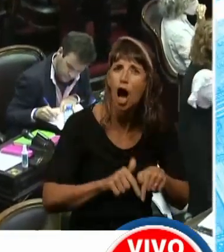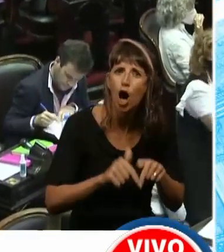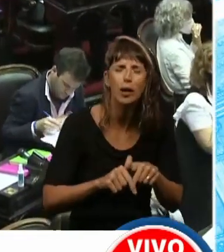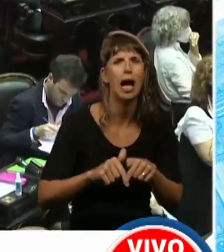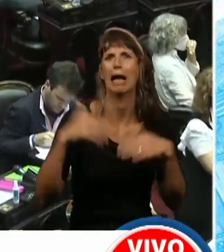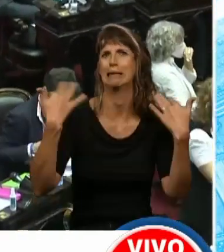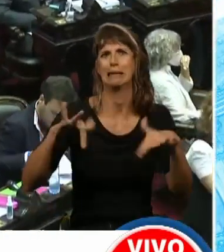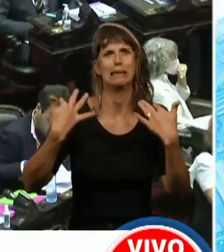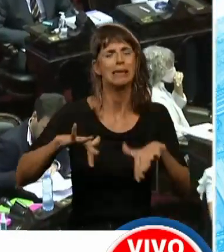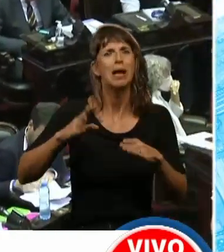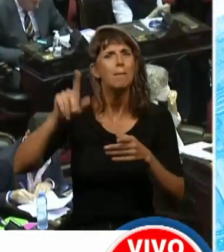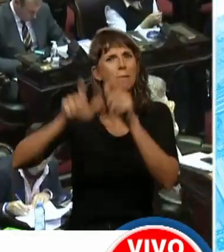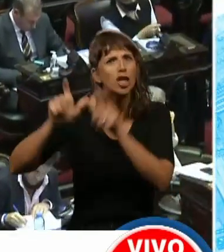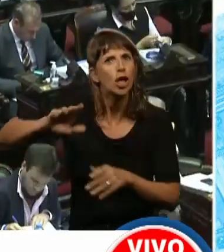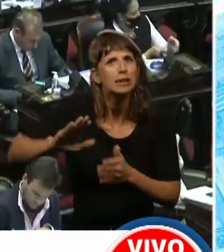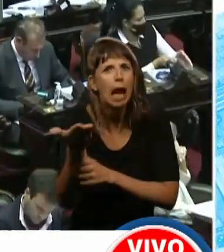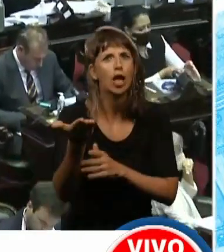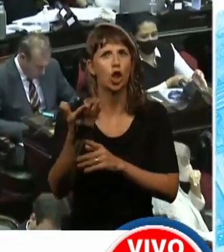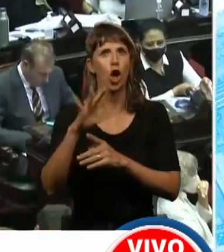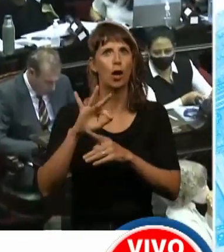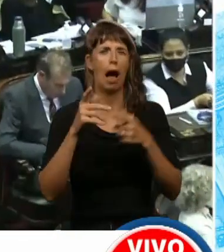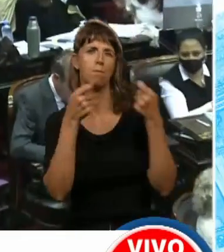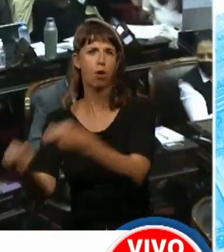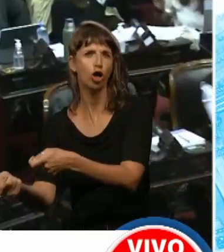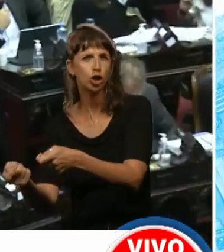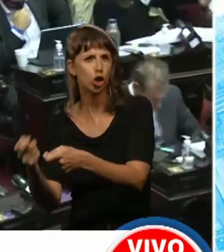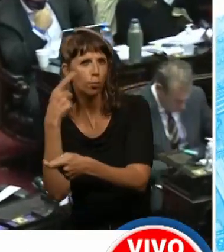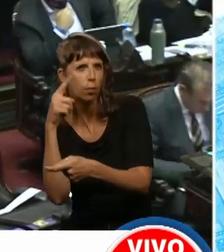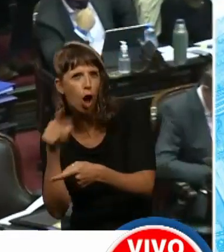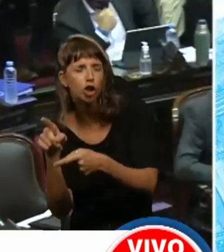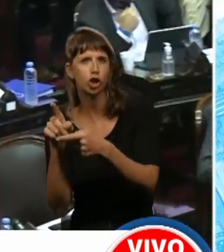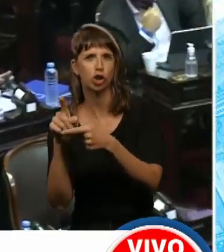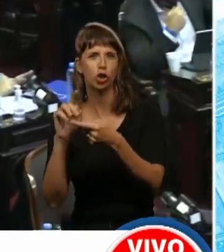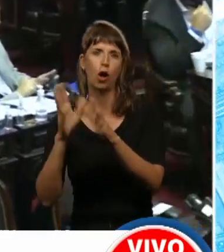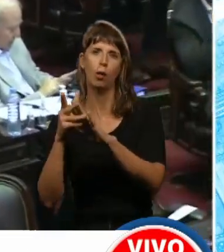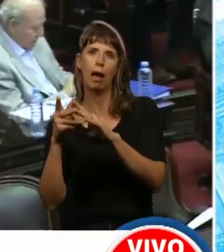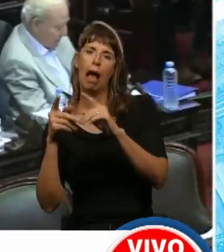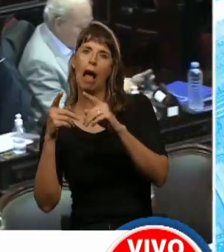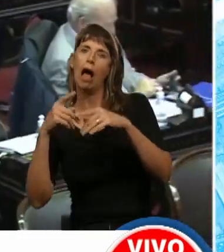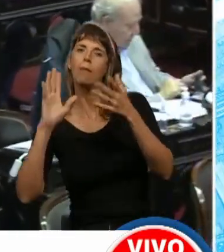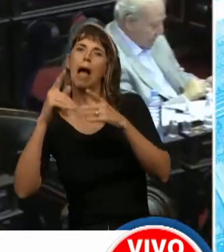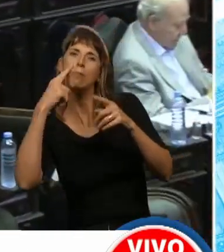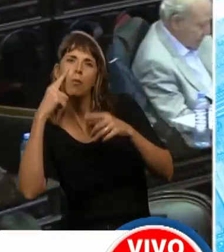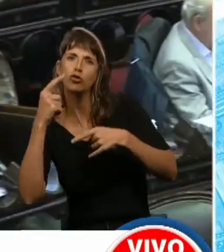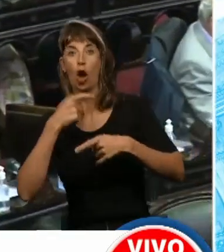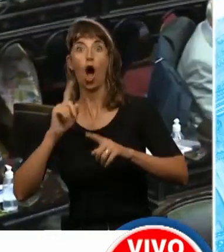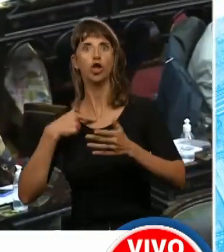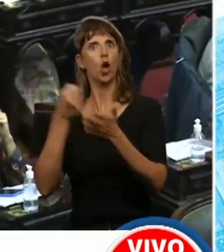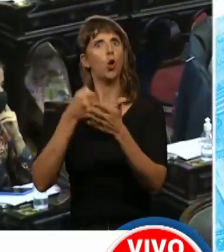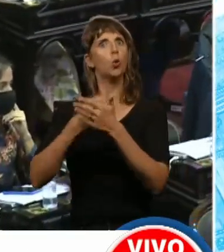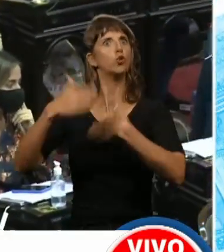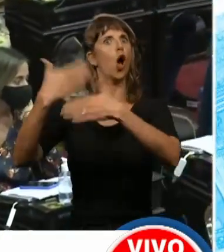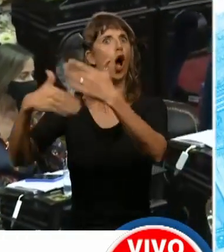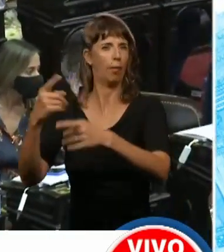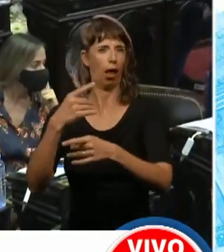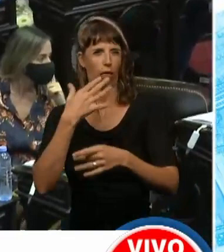traidor negacionista, colaboracionista, que anda disfrazado de progresista, sobre todo hoy, es